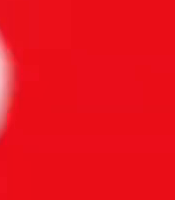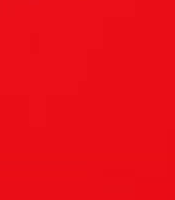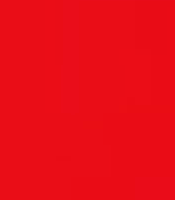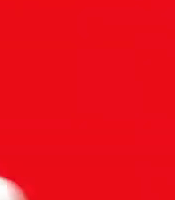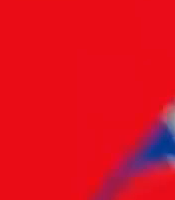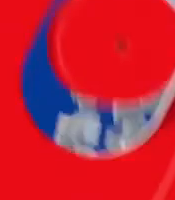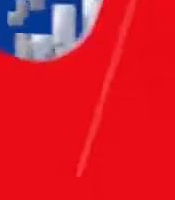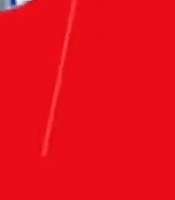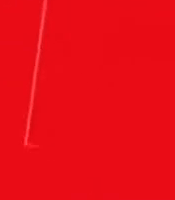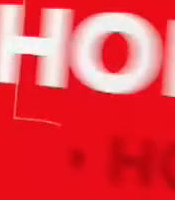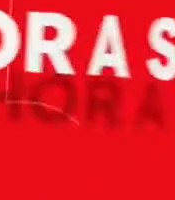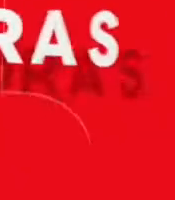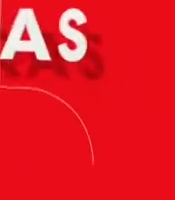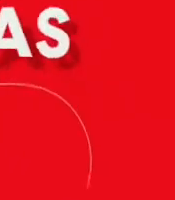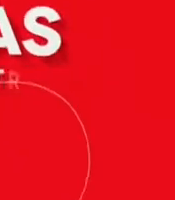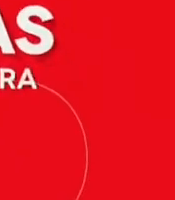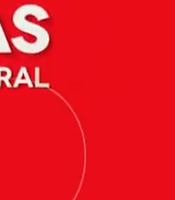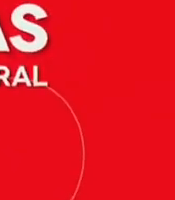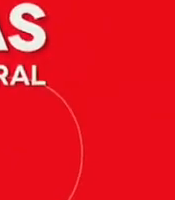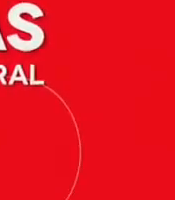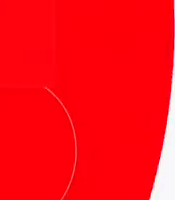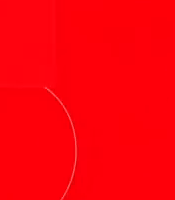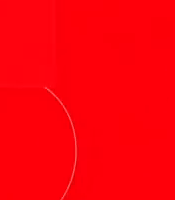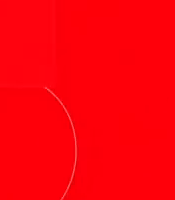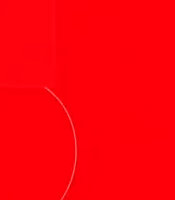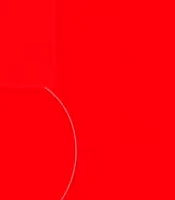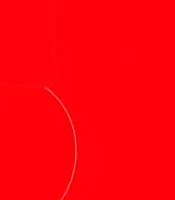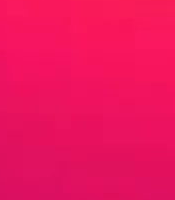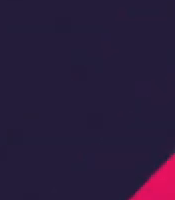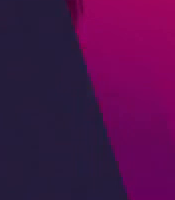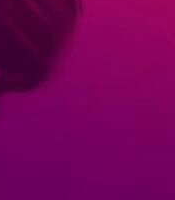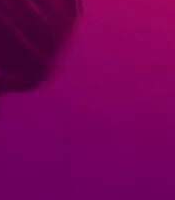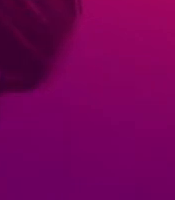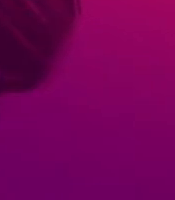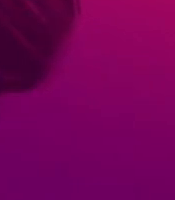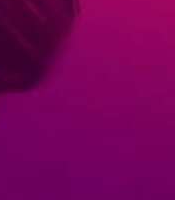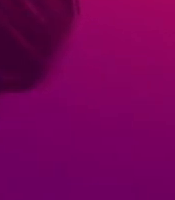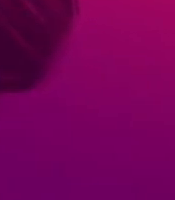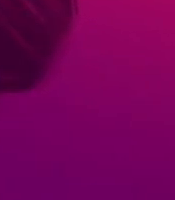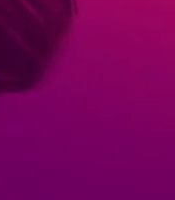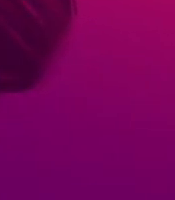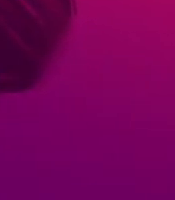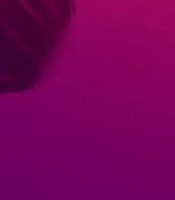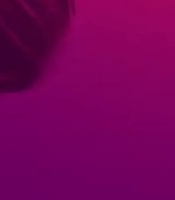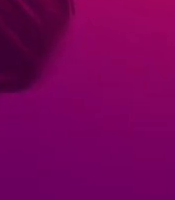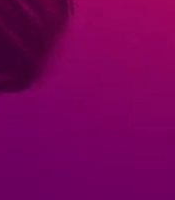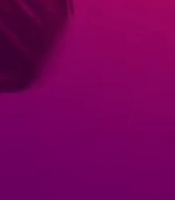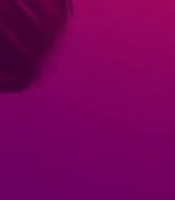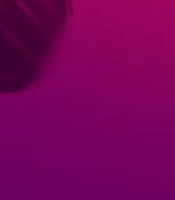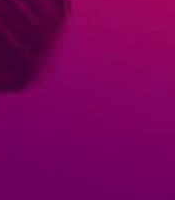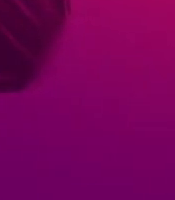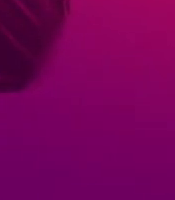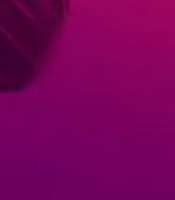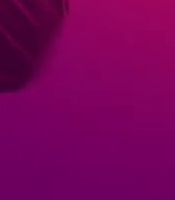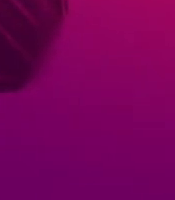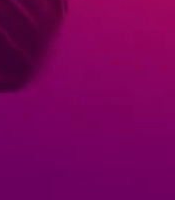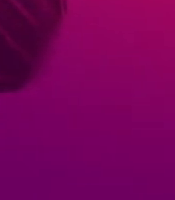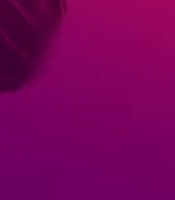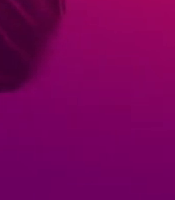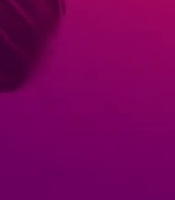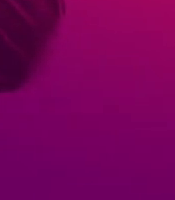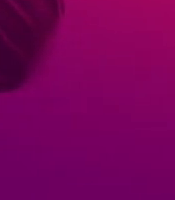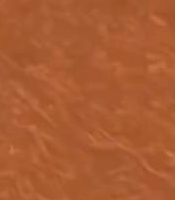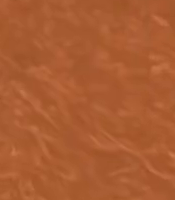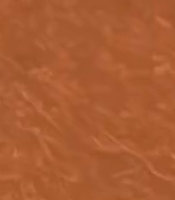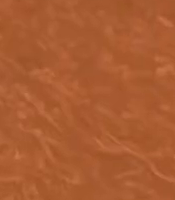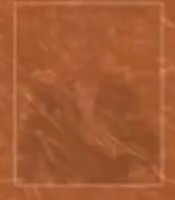ya volvemos con 24 horas central llegue a los equipos chilenos en la Conmebol Libertadores por Star